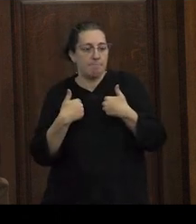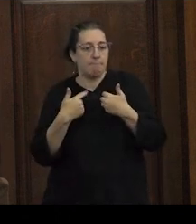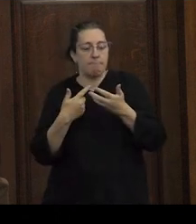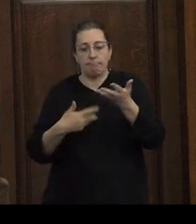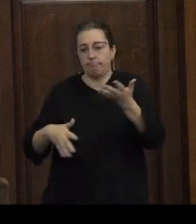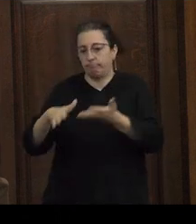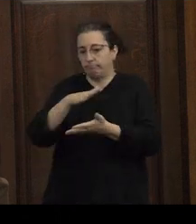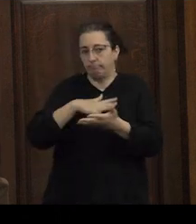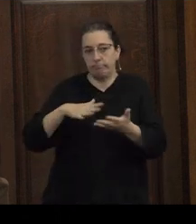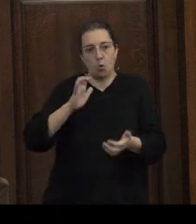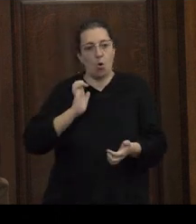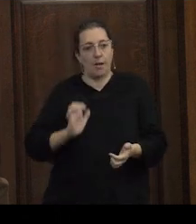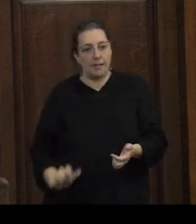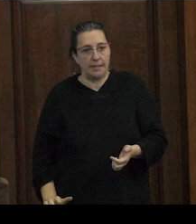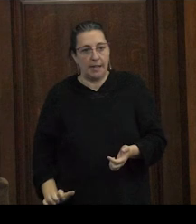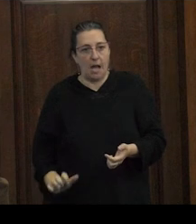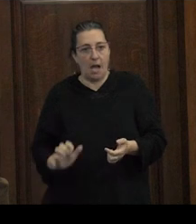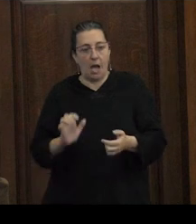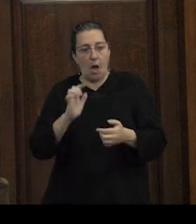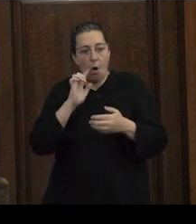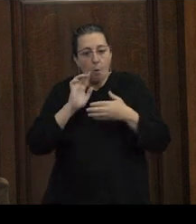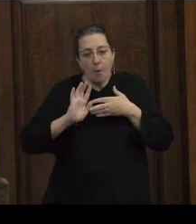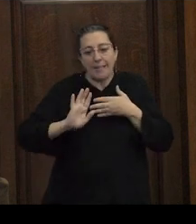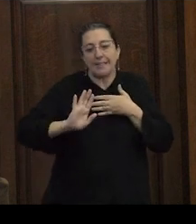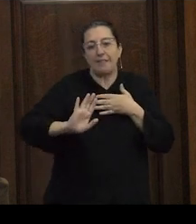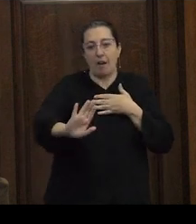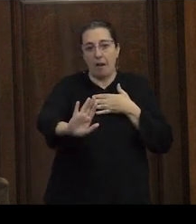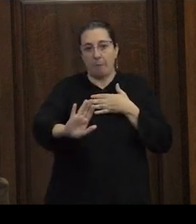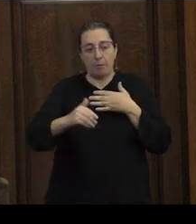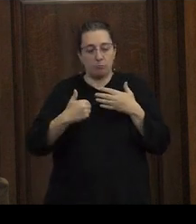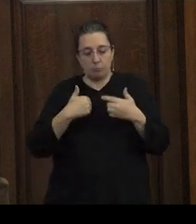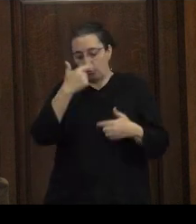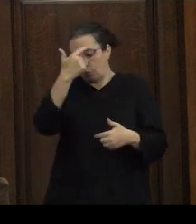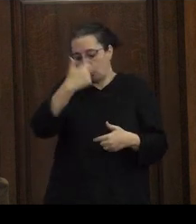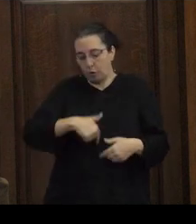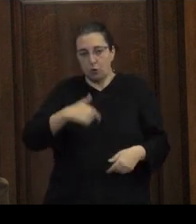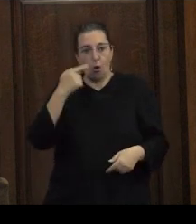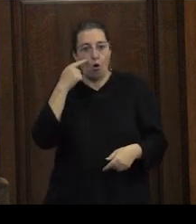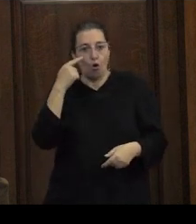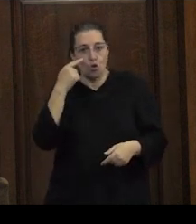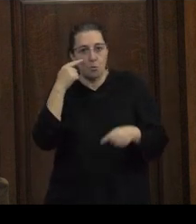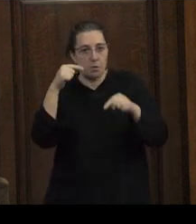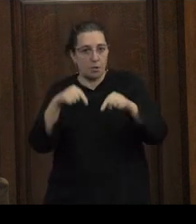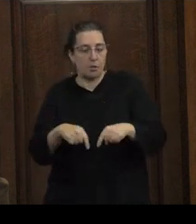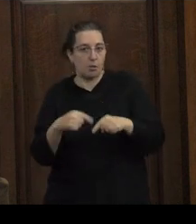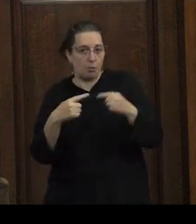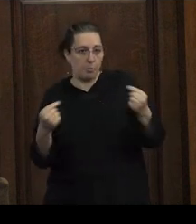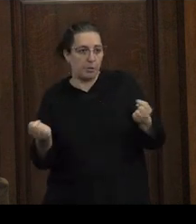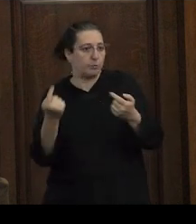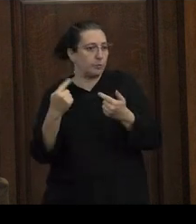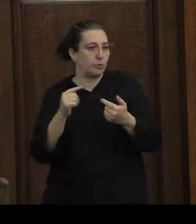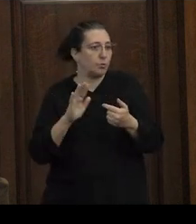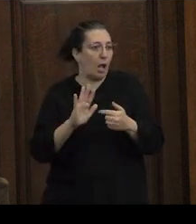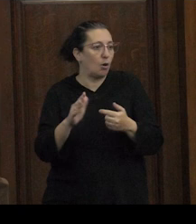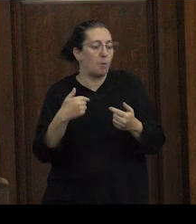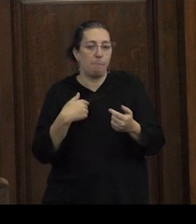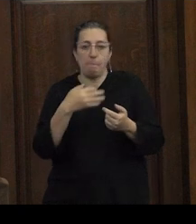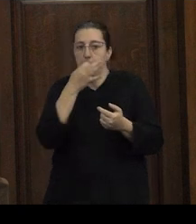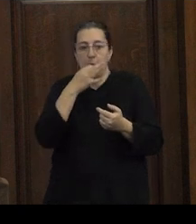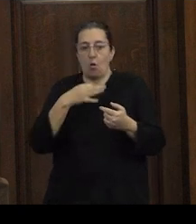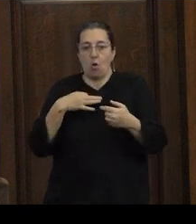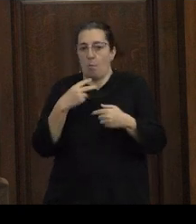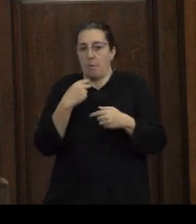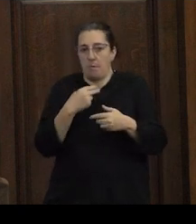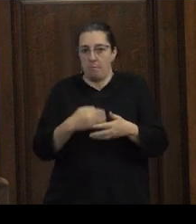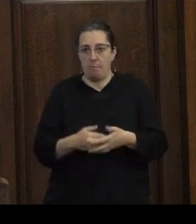mí es una condición ética objetivarme objetivarme como sujeto de conocimiento en estas operaciones esto es algo que me lo digo a mí